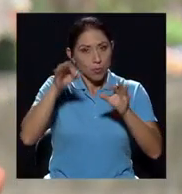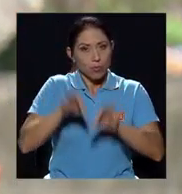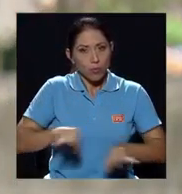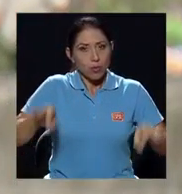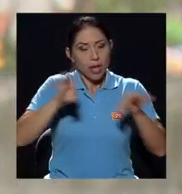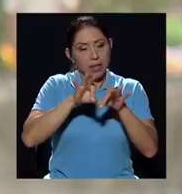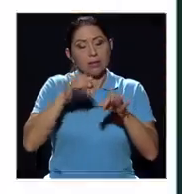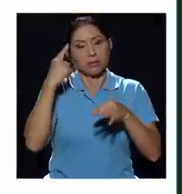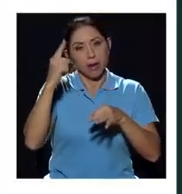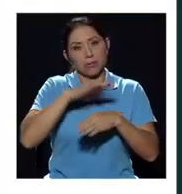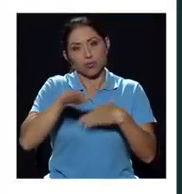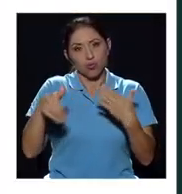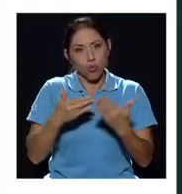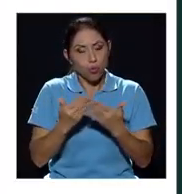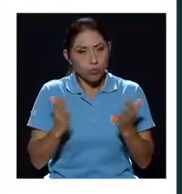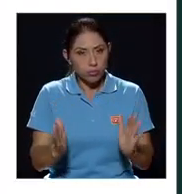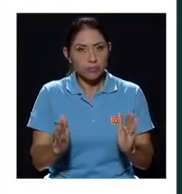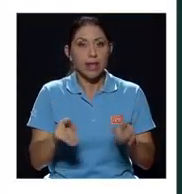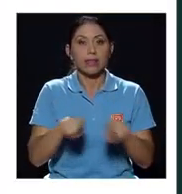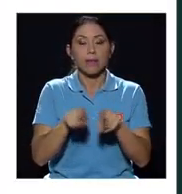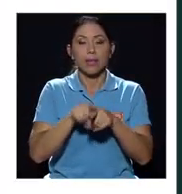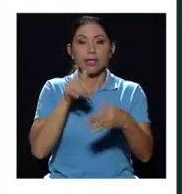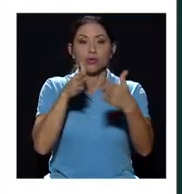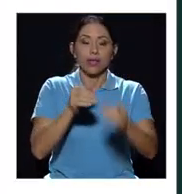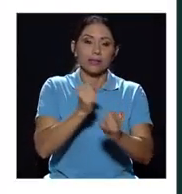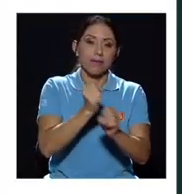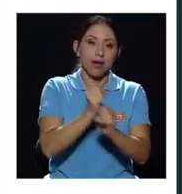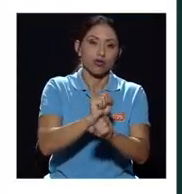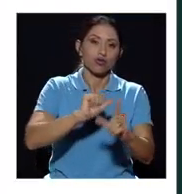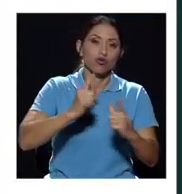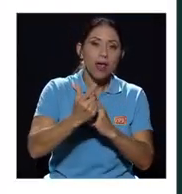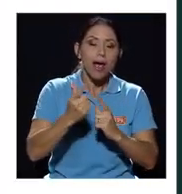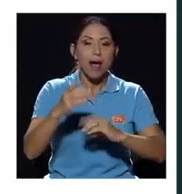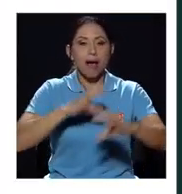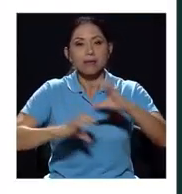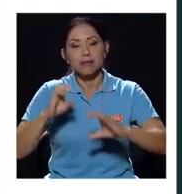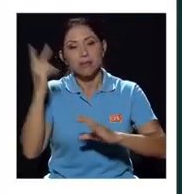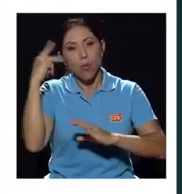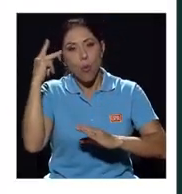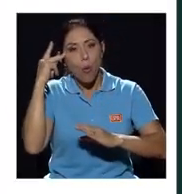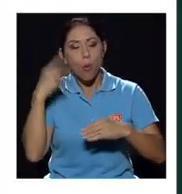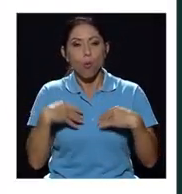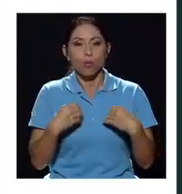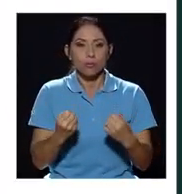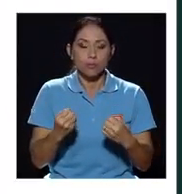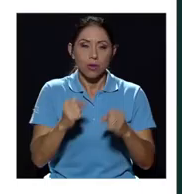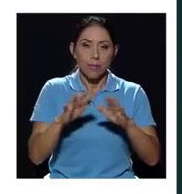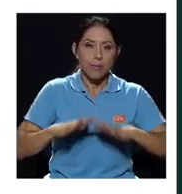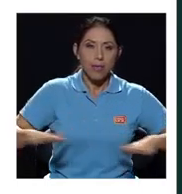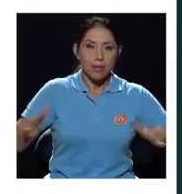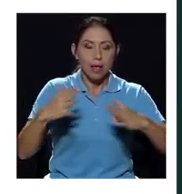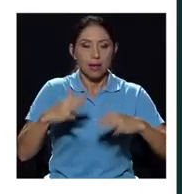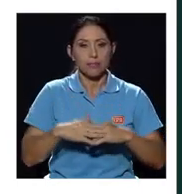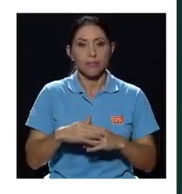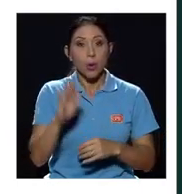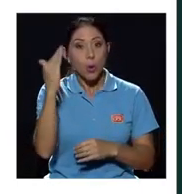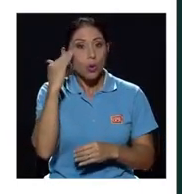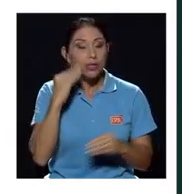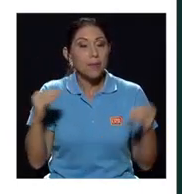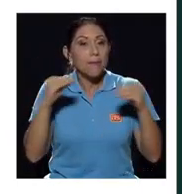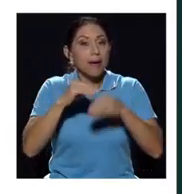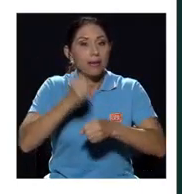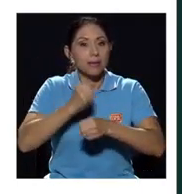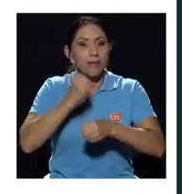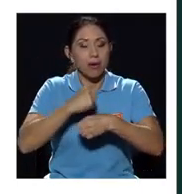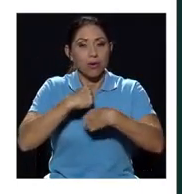para realizar todo, de trabajo social, de ciencias políticas, de salud ambiental también. Para conocer más sobre el